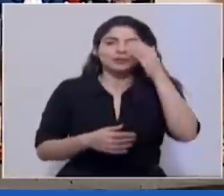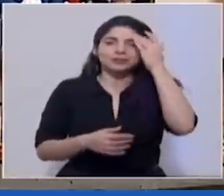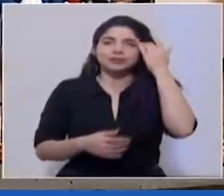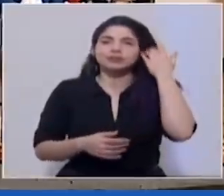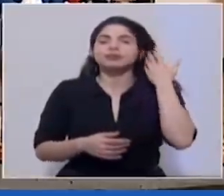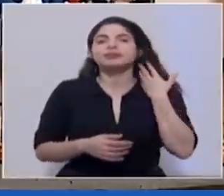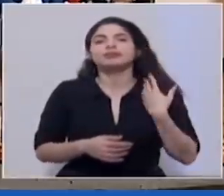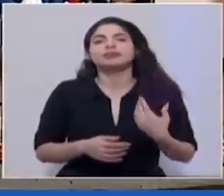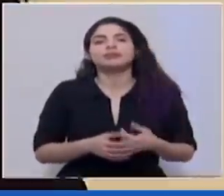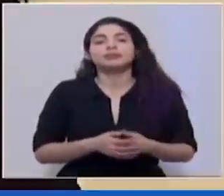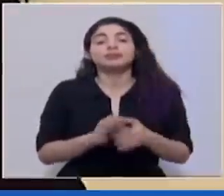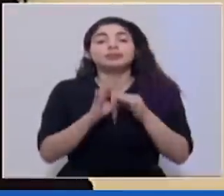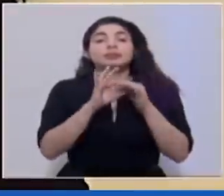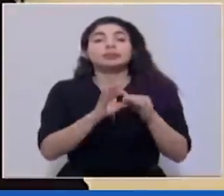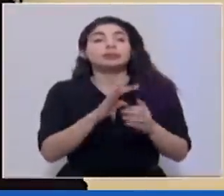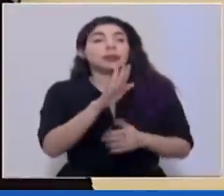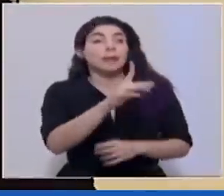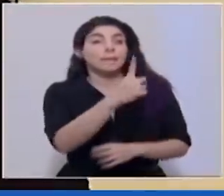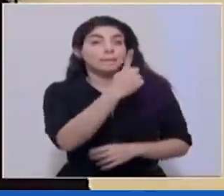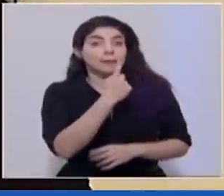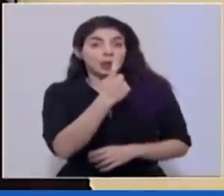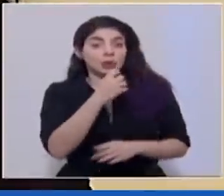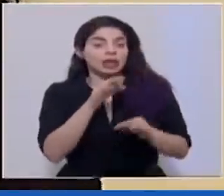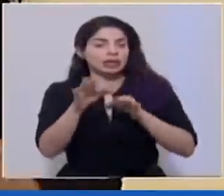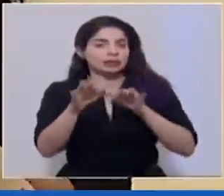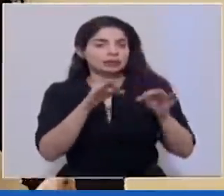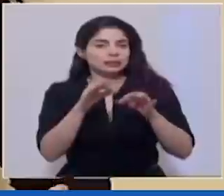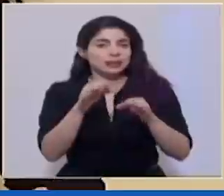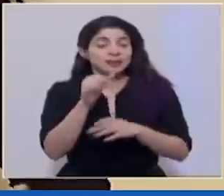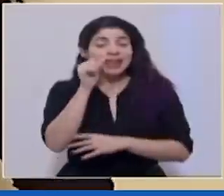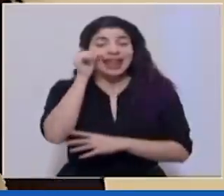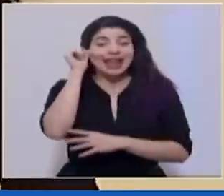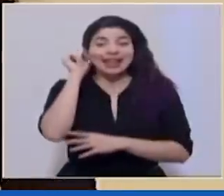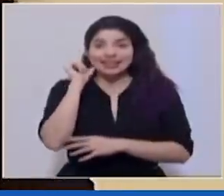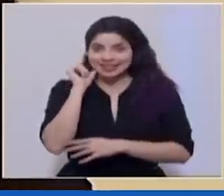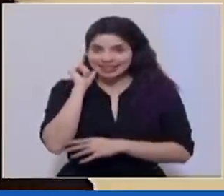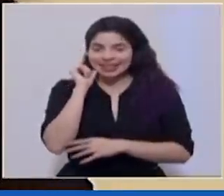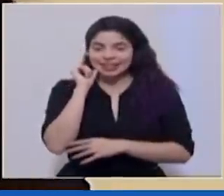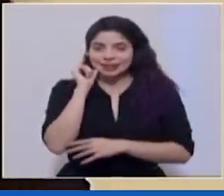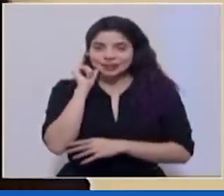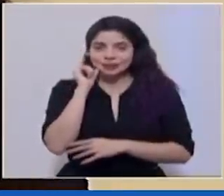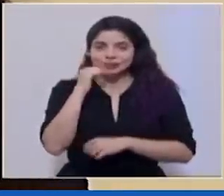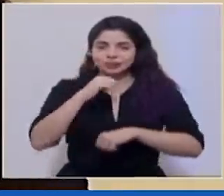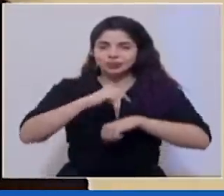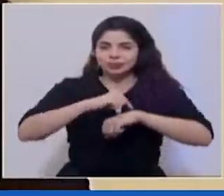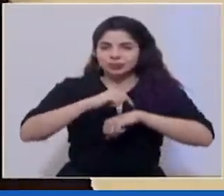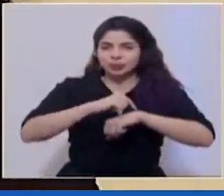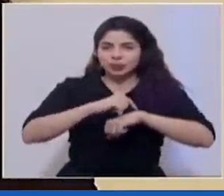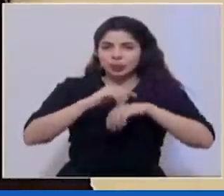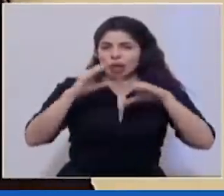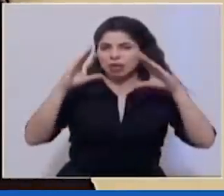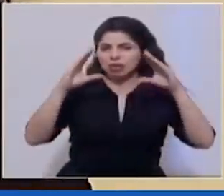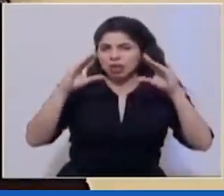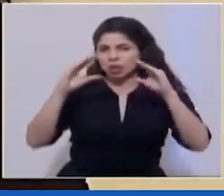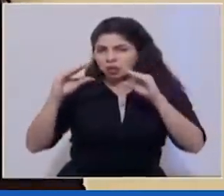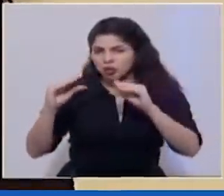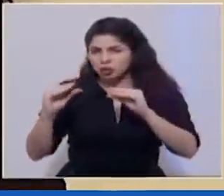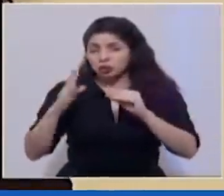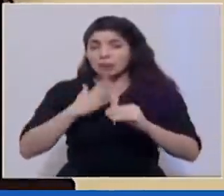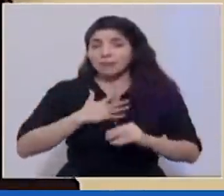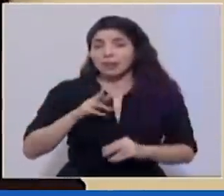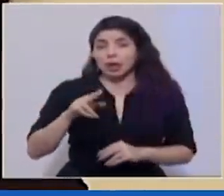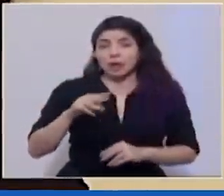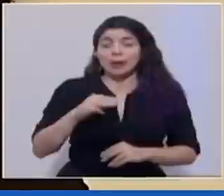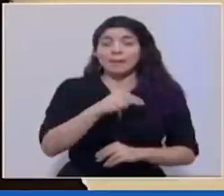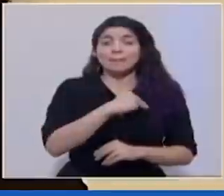En relación con sus consultas comentarle que fue el día de ayer durante las horas de la tarde noche que mi colega